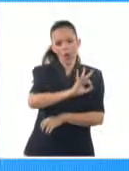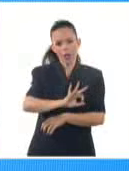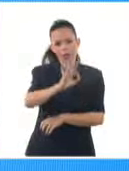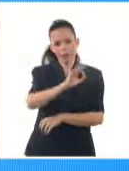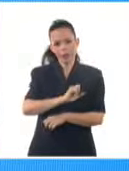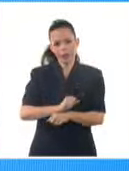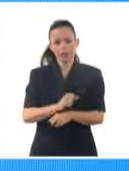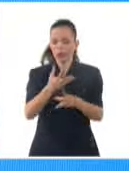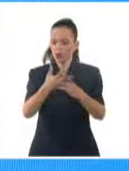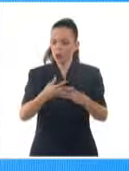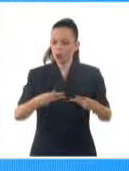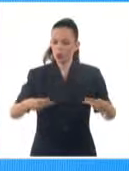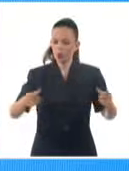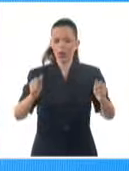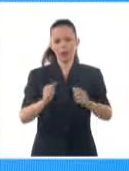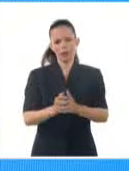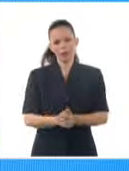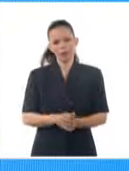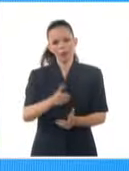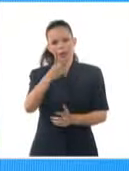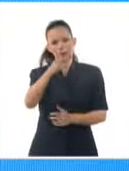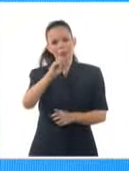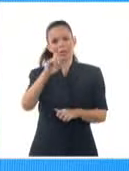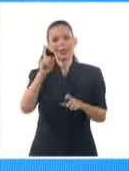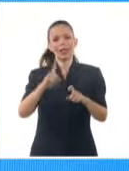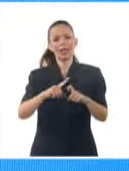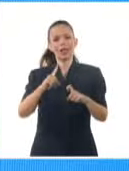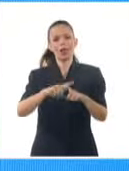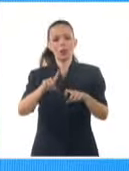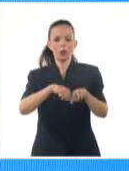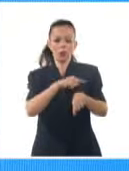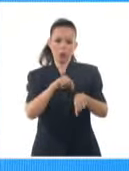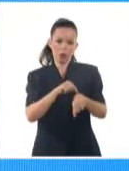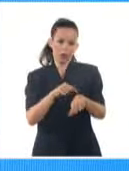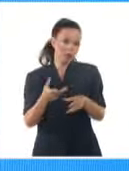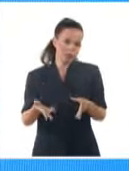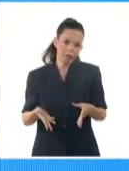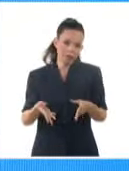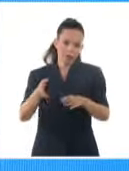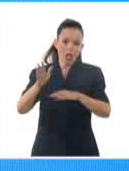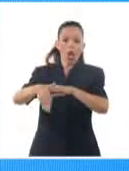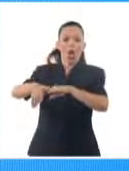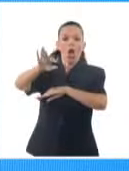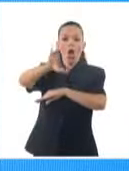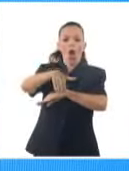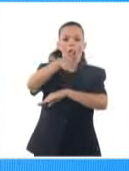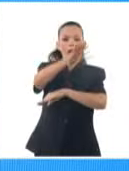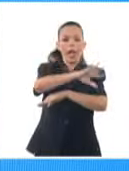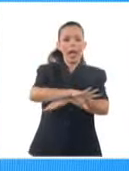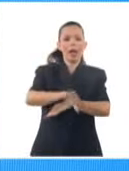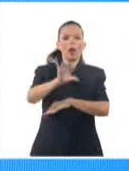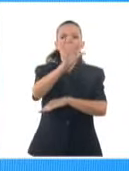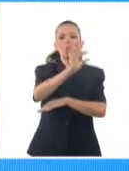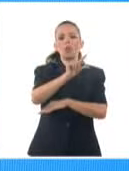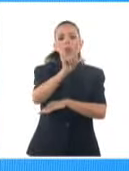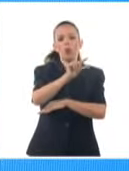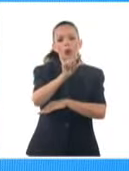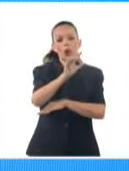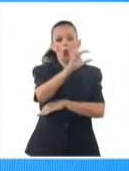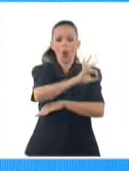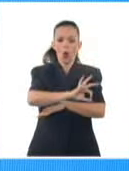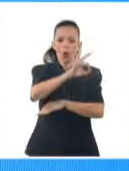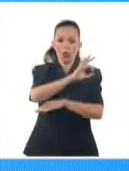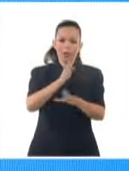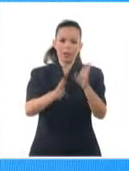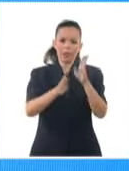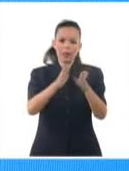también débiles, solo hasta los 20 kilómetros por hora. De esta manera, hay poco oleaje en ambas costas orientales y en el resto de los litorales la mar estará